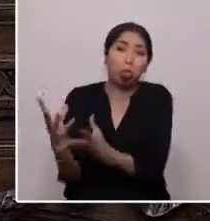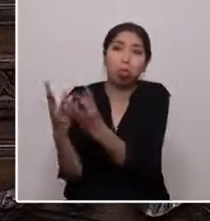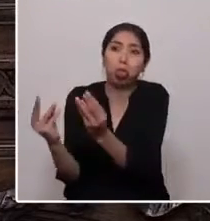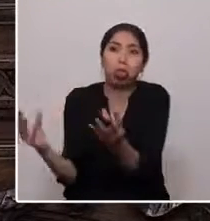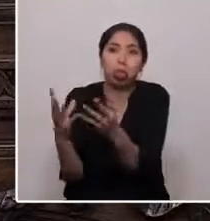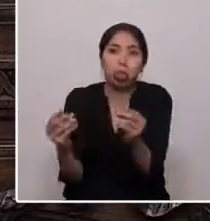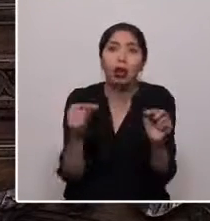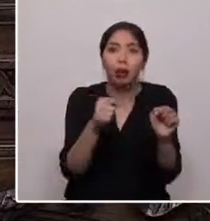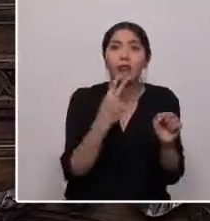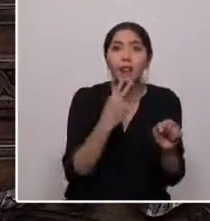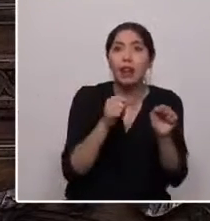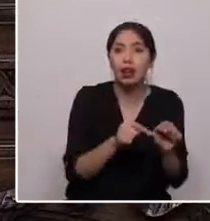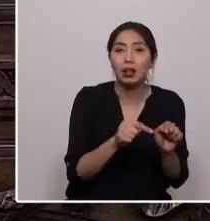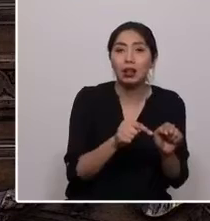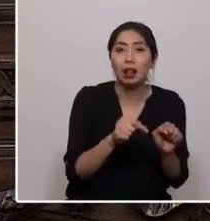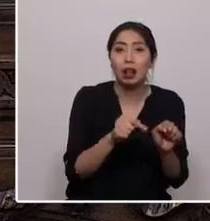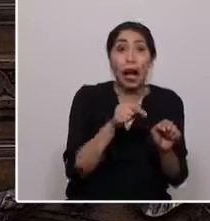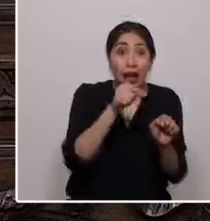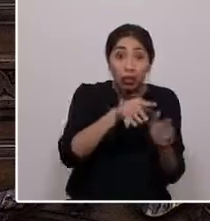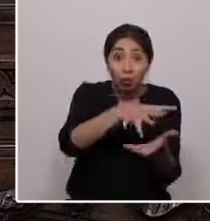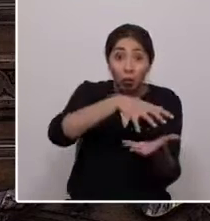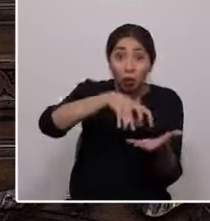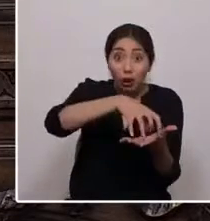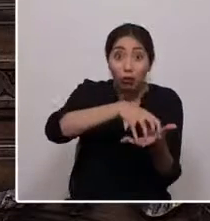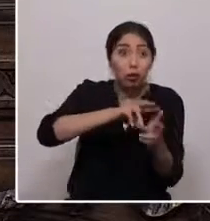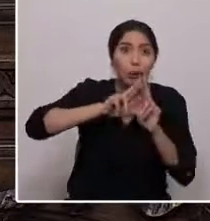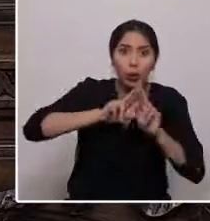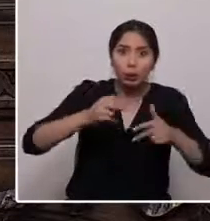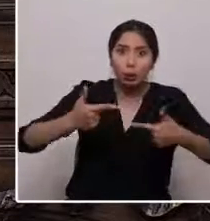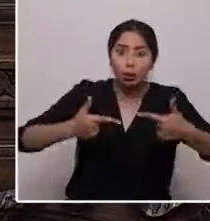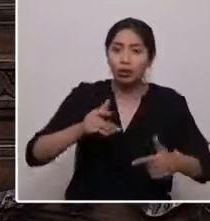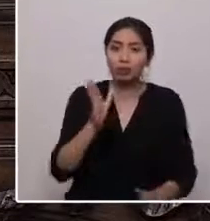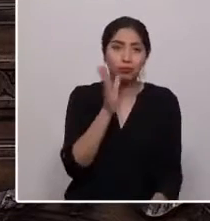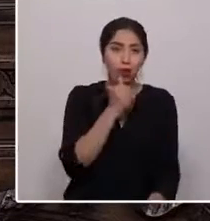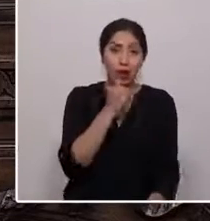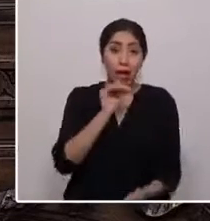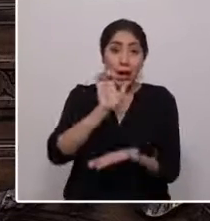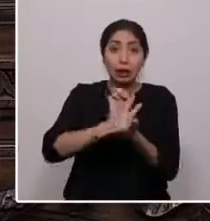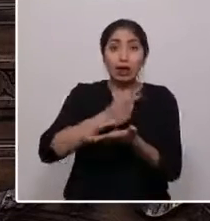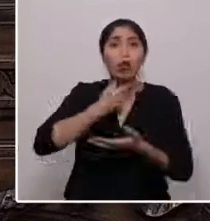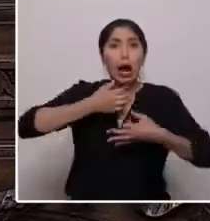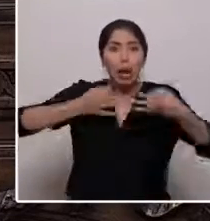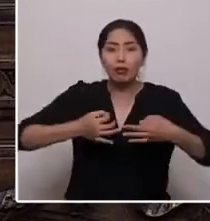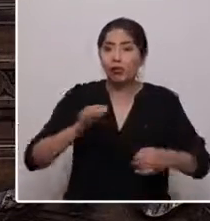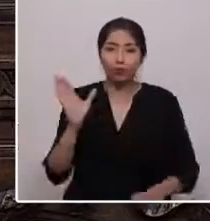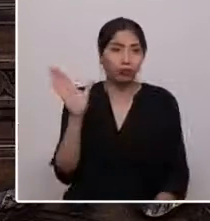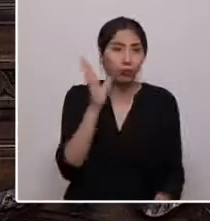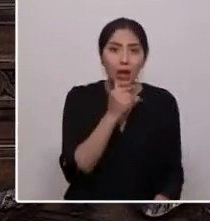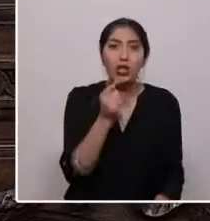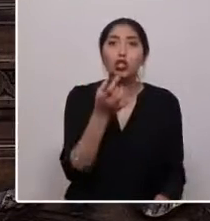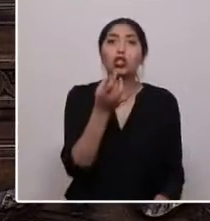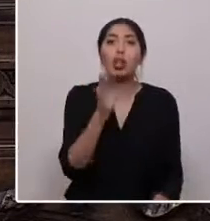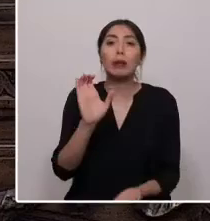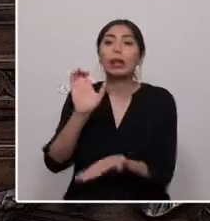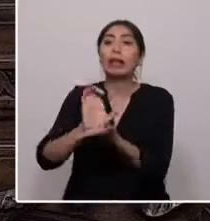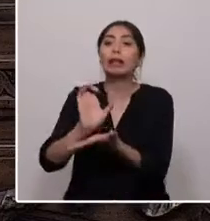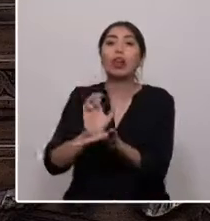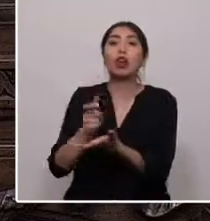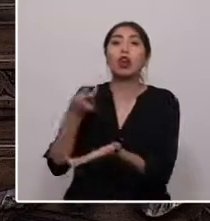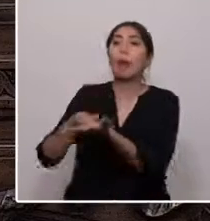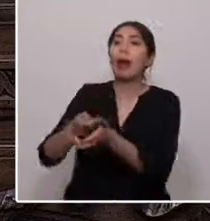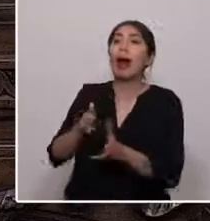no hay respuestas políticas, no hay Estado garante, solo hay despojo e inversión estatal en armamento de guerra para reprimir.